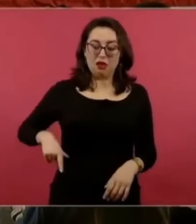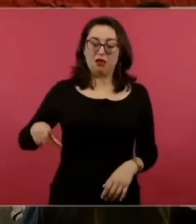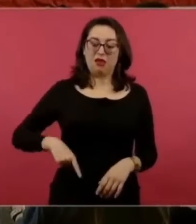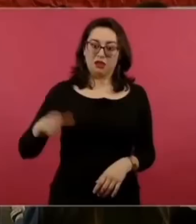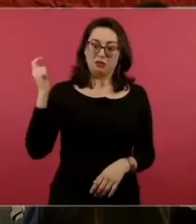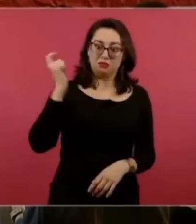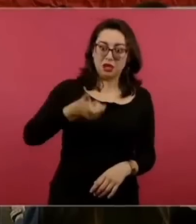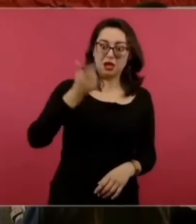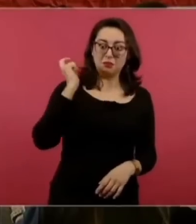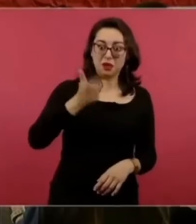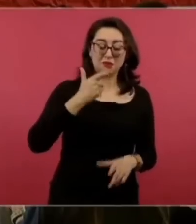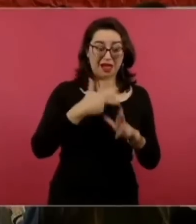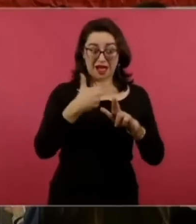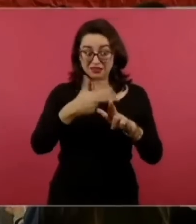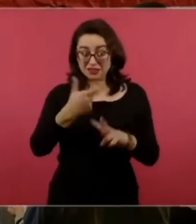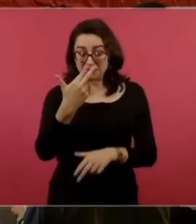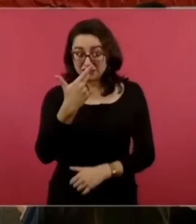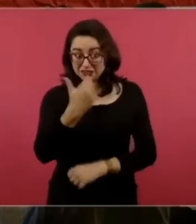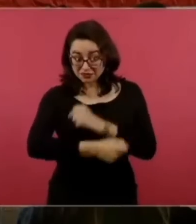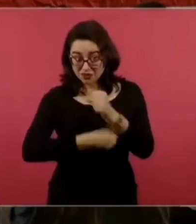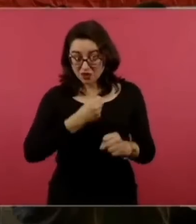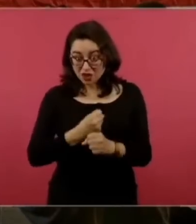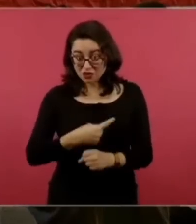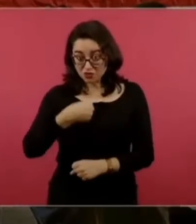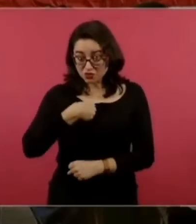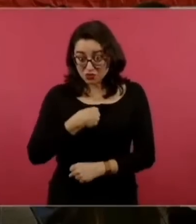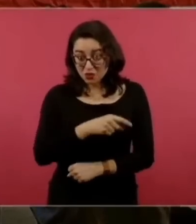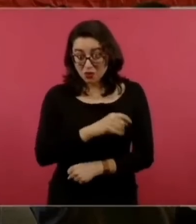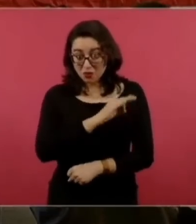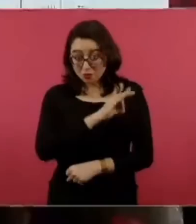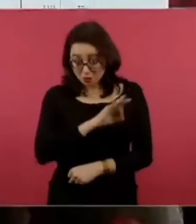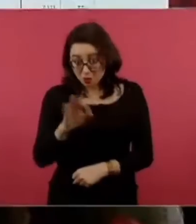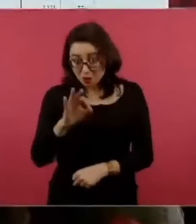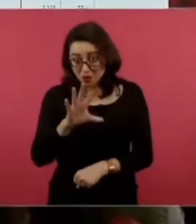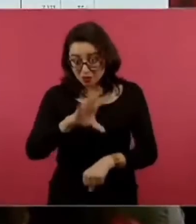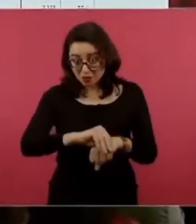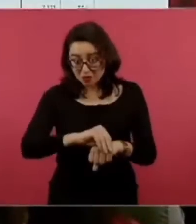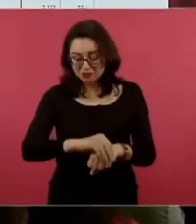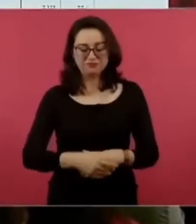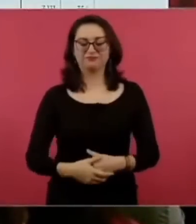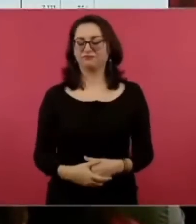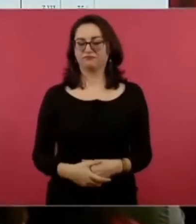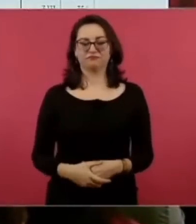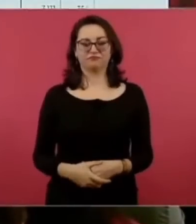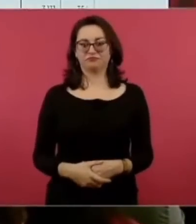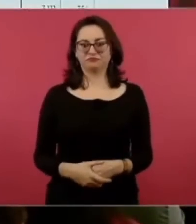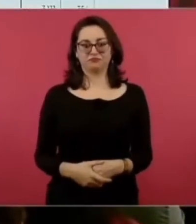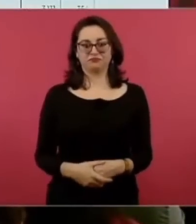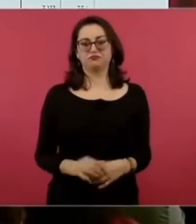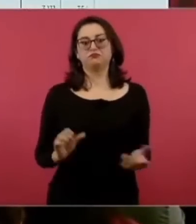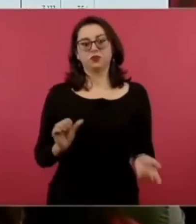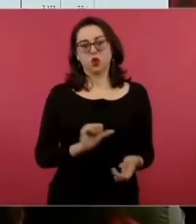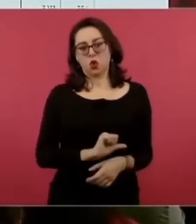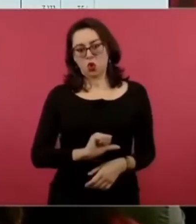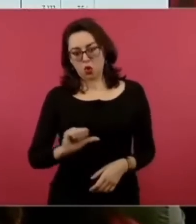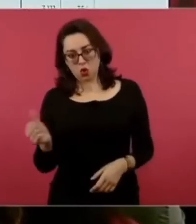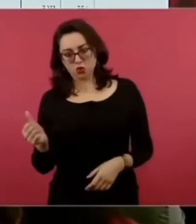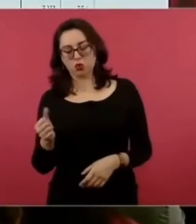este de Mérida 66 camas es muy pequeño este